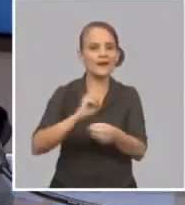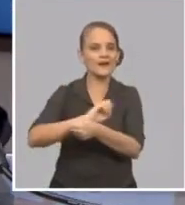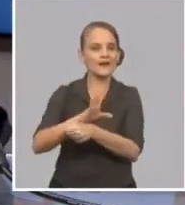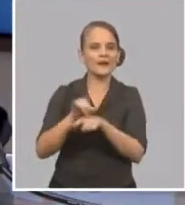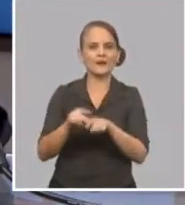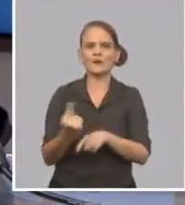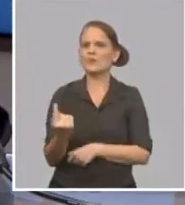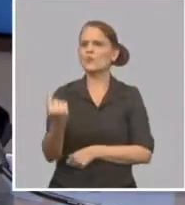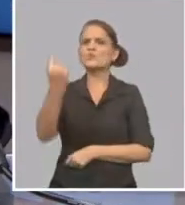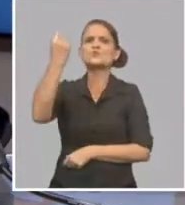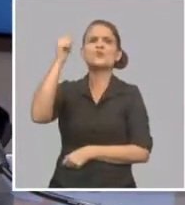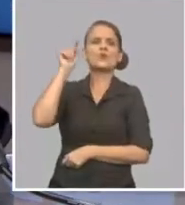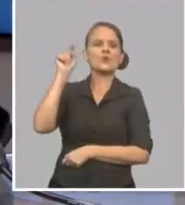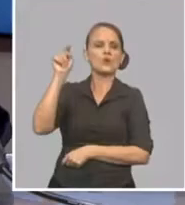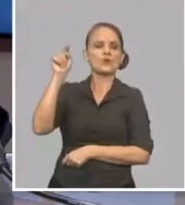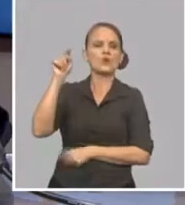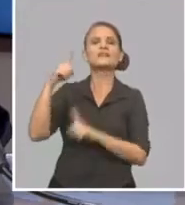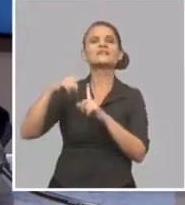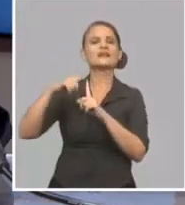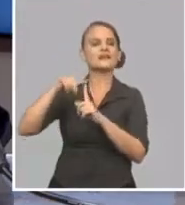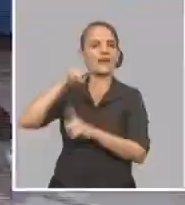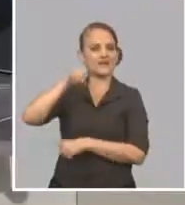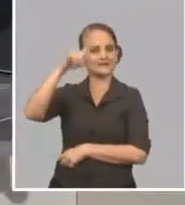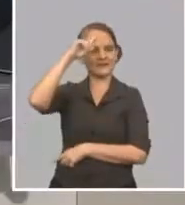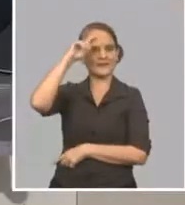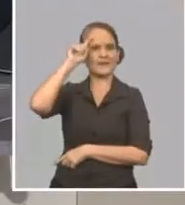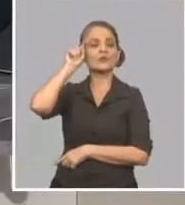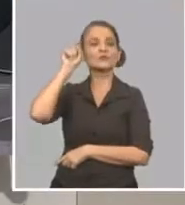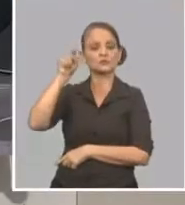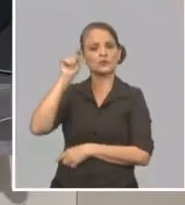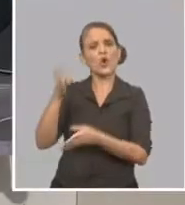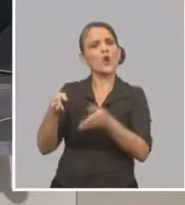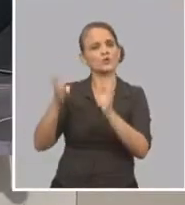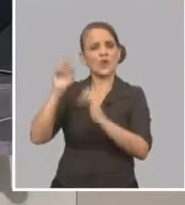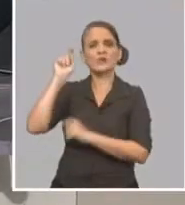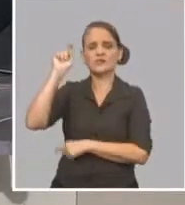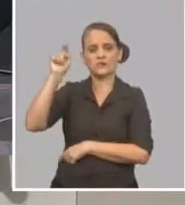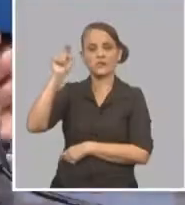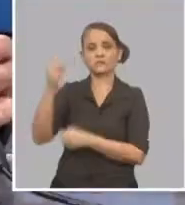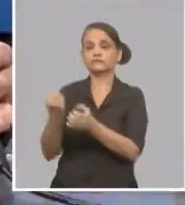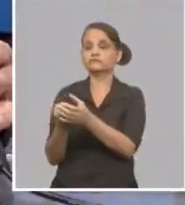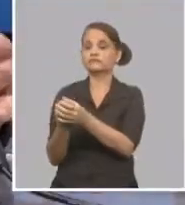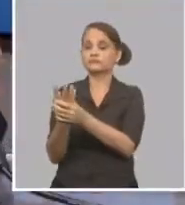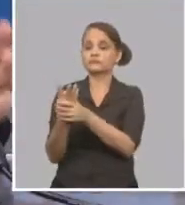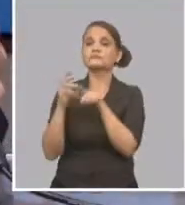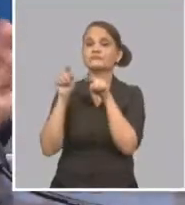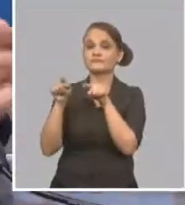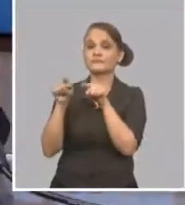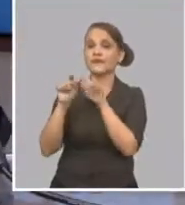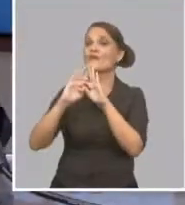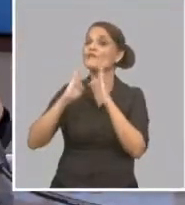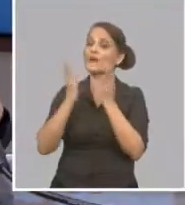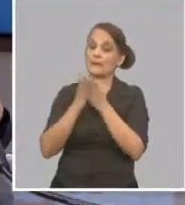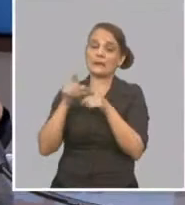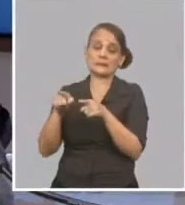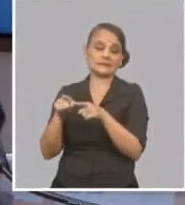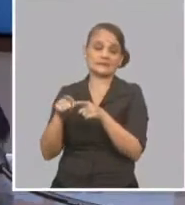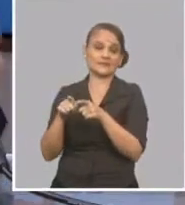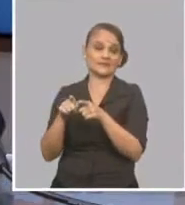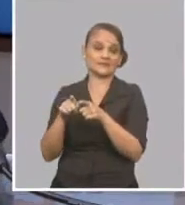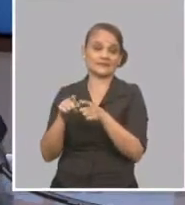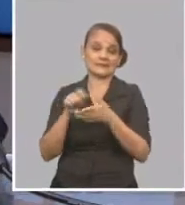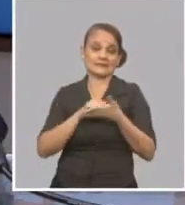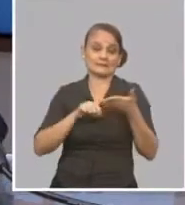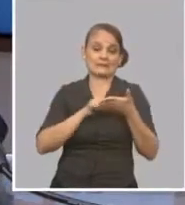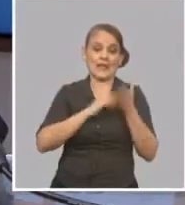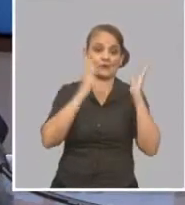Costa... En Trinidad. En Trinidad, Costa Azul, en Ancón, donde una familia, que eso no lo teníamos previsto, pero ya